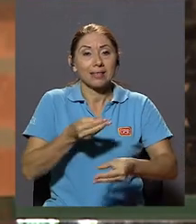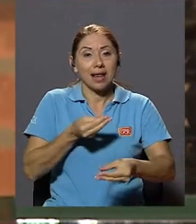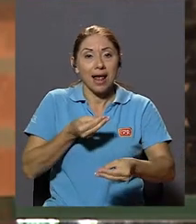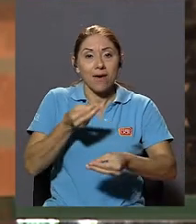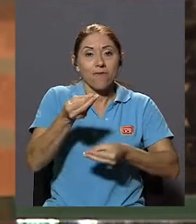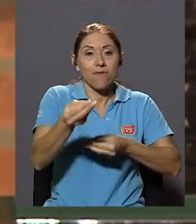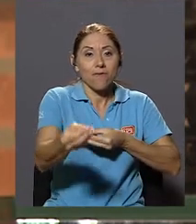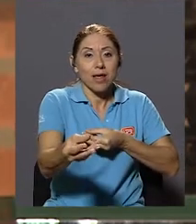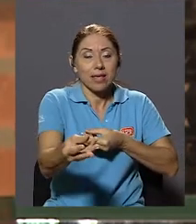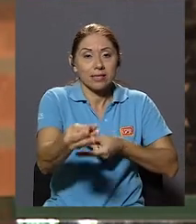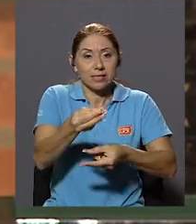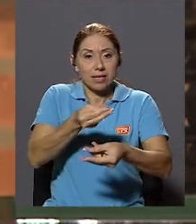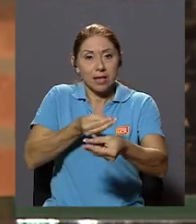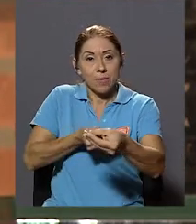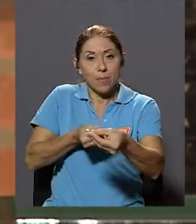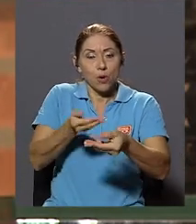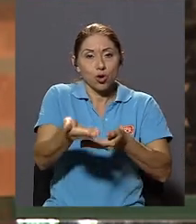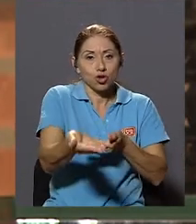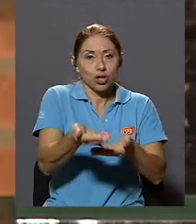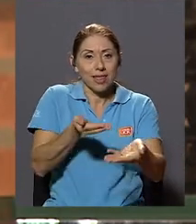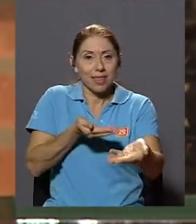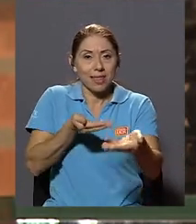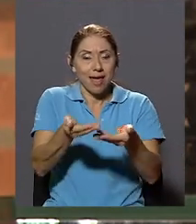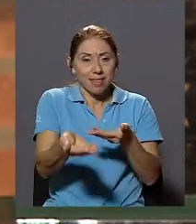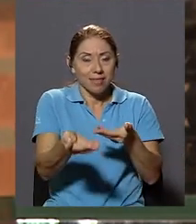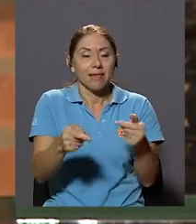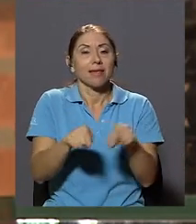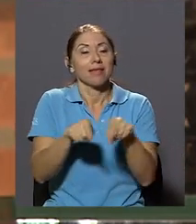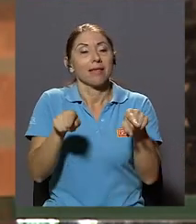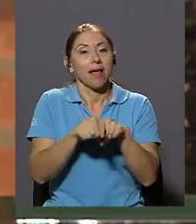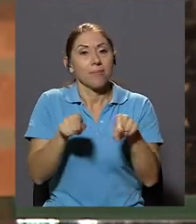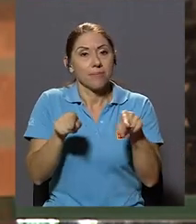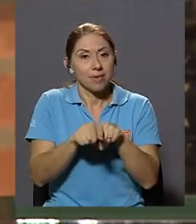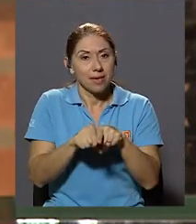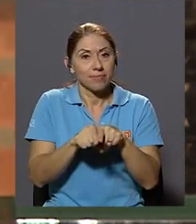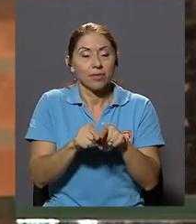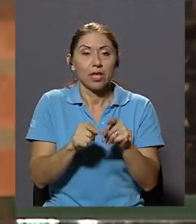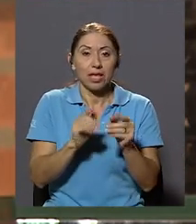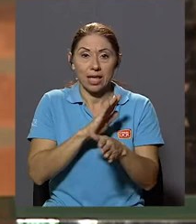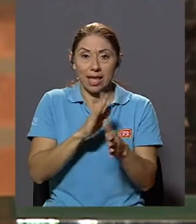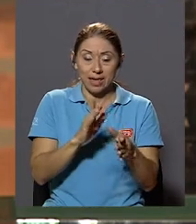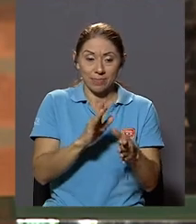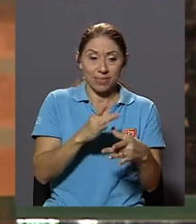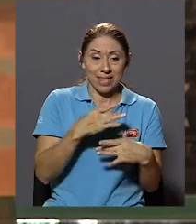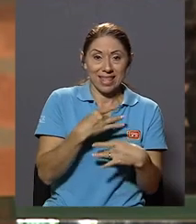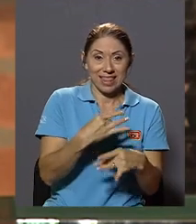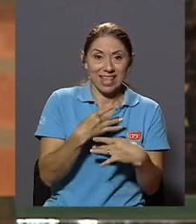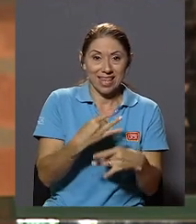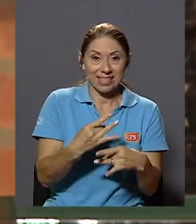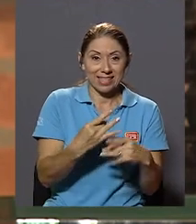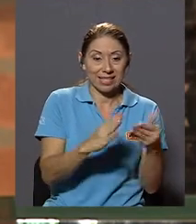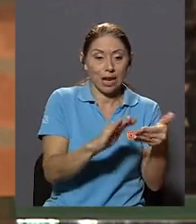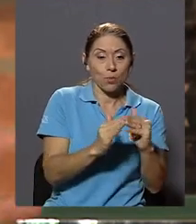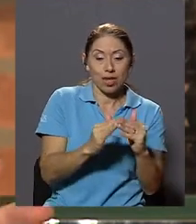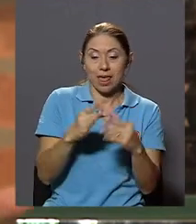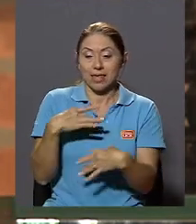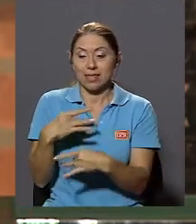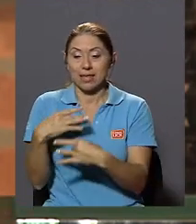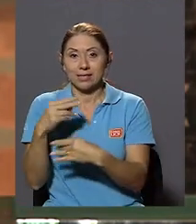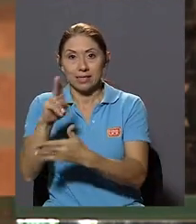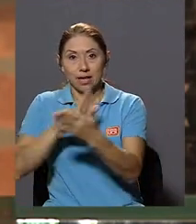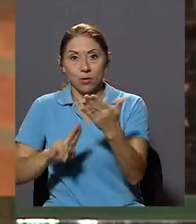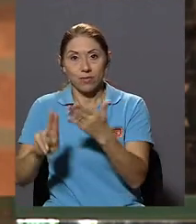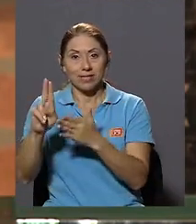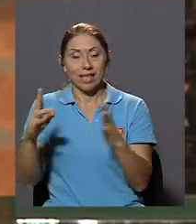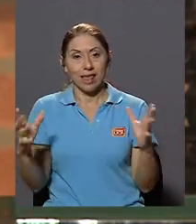Y basadas En la Conjunción De intereses Entre la comunidad Y la universidad De manera